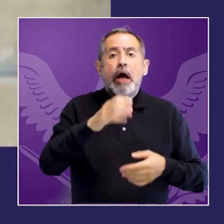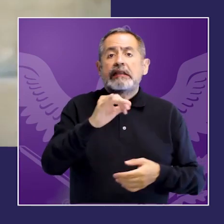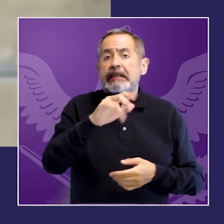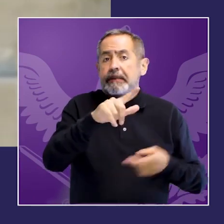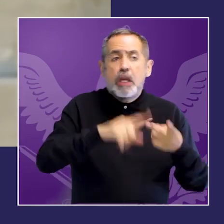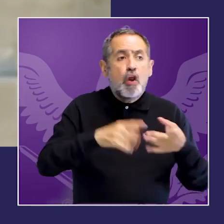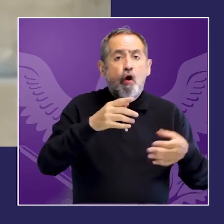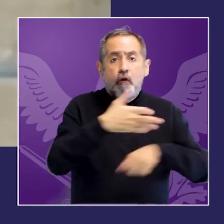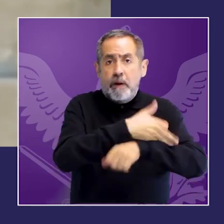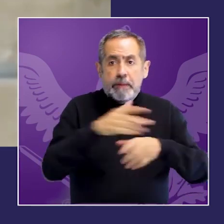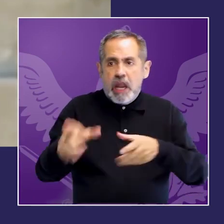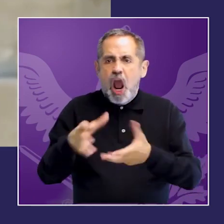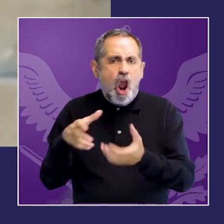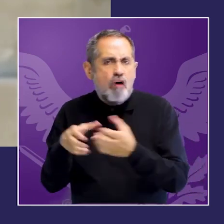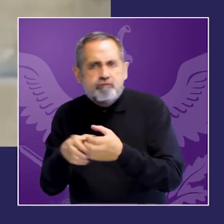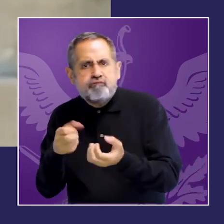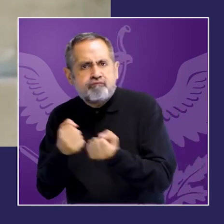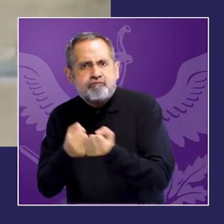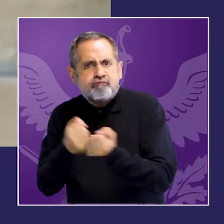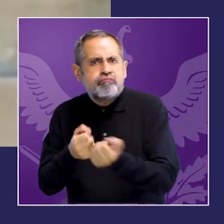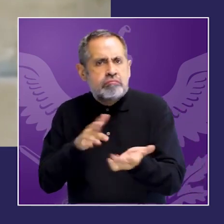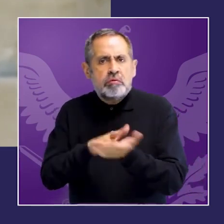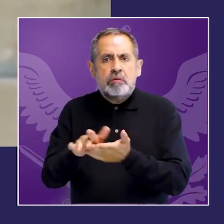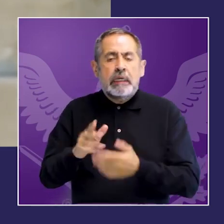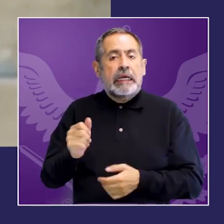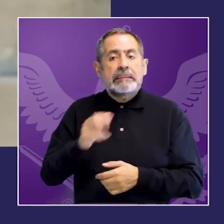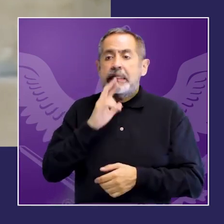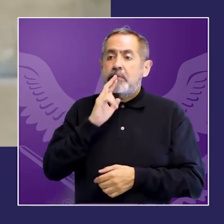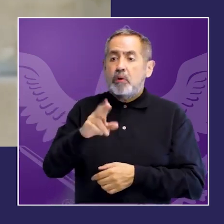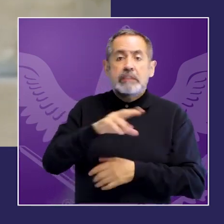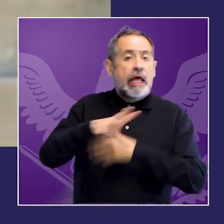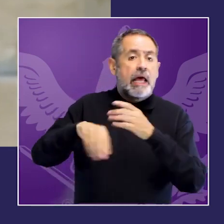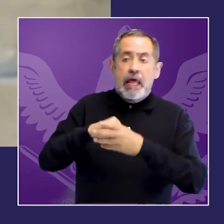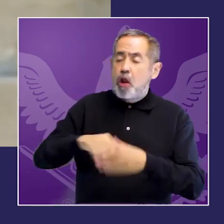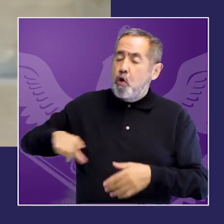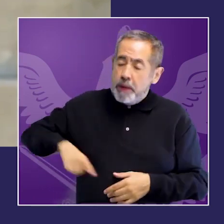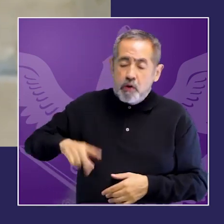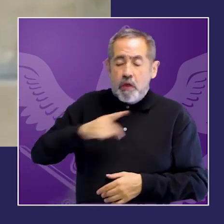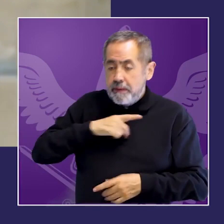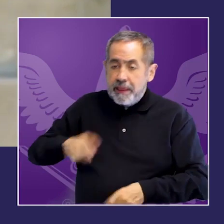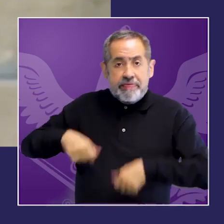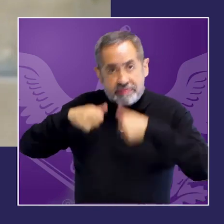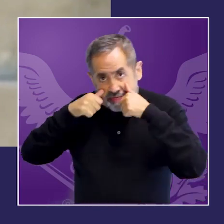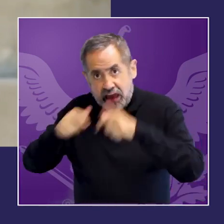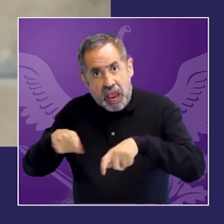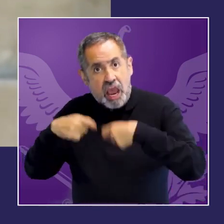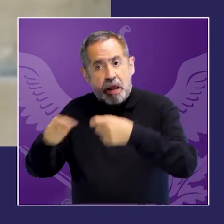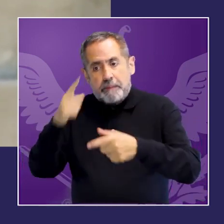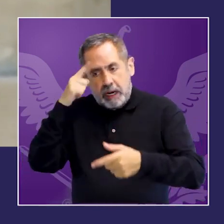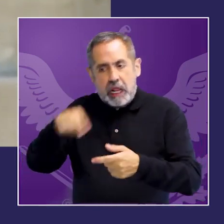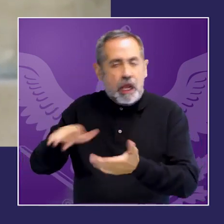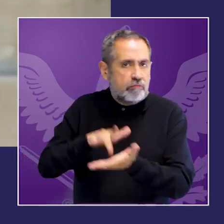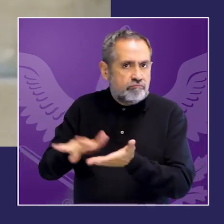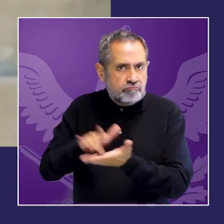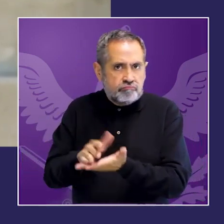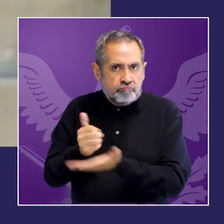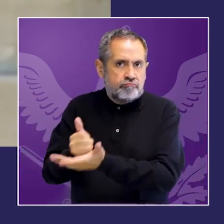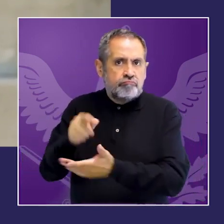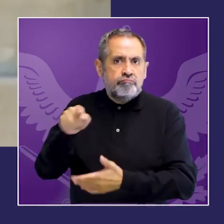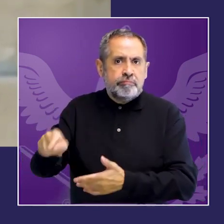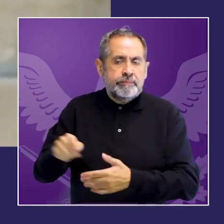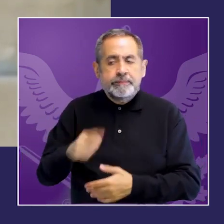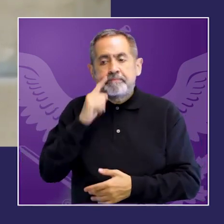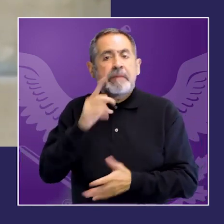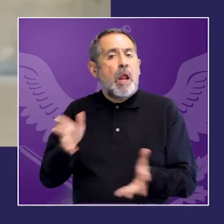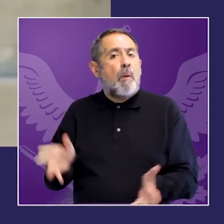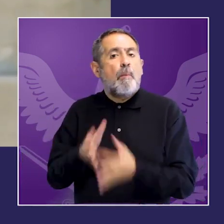esto va a promover una forma de reparación adecuada que pueda ser expresada